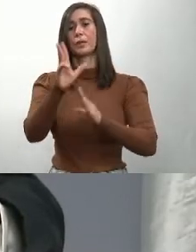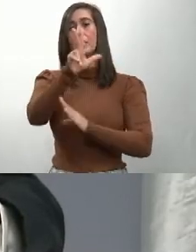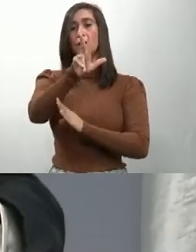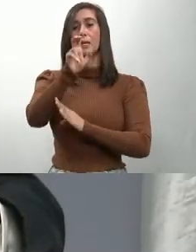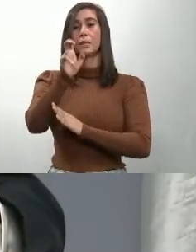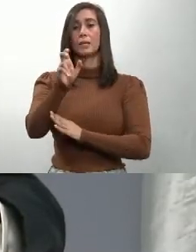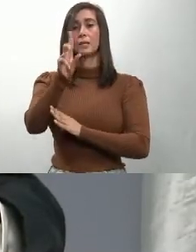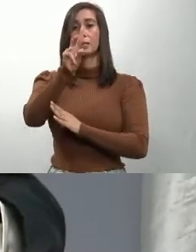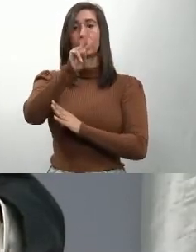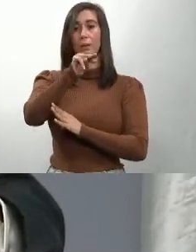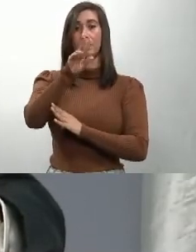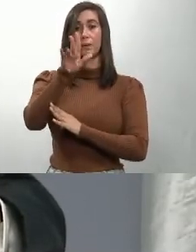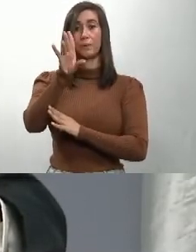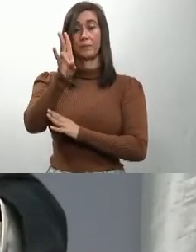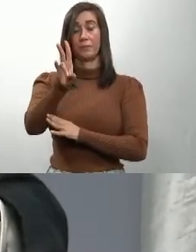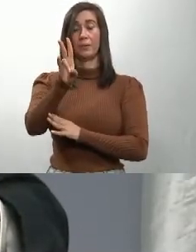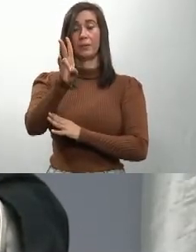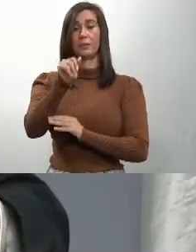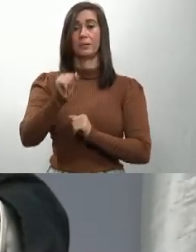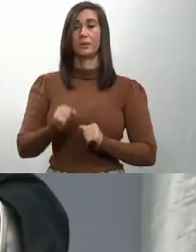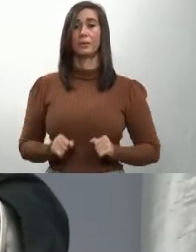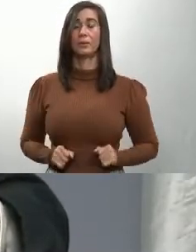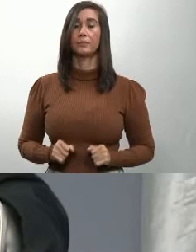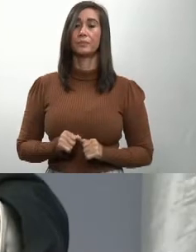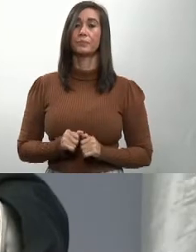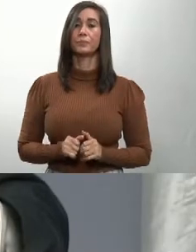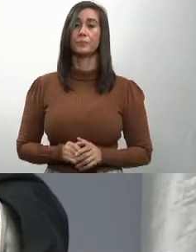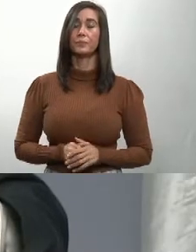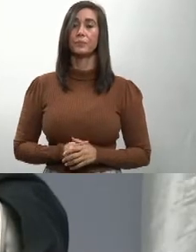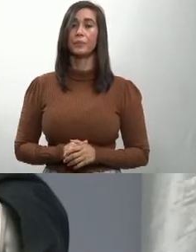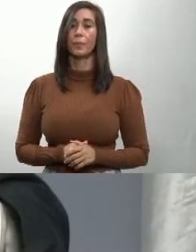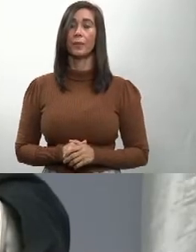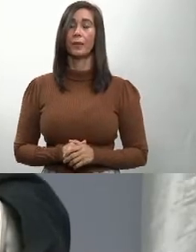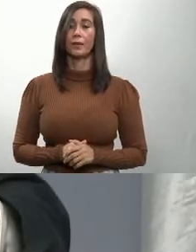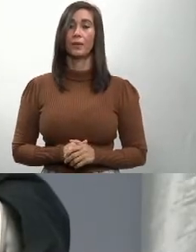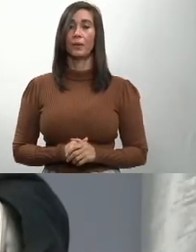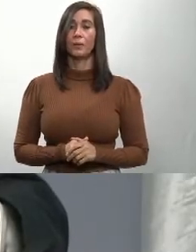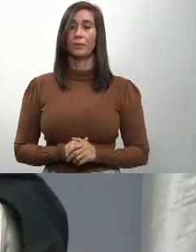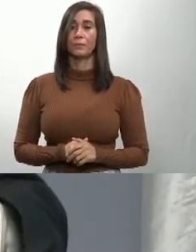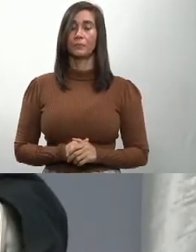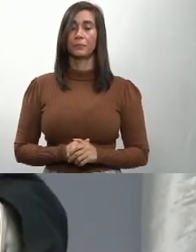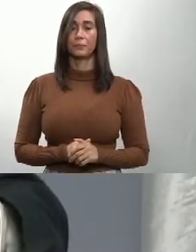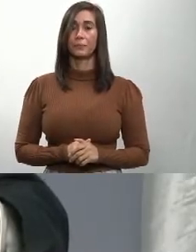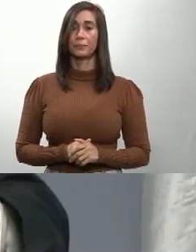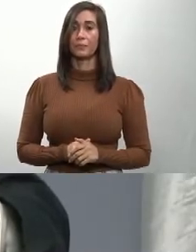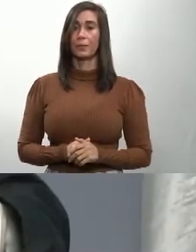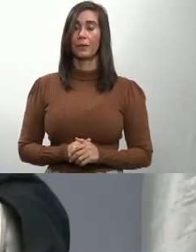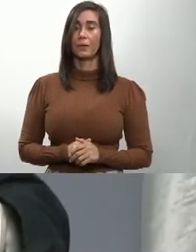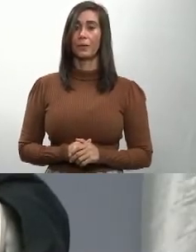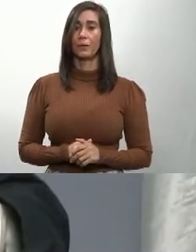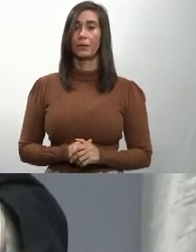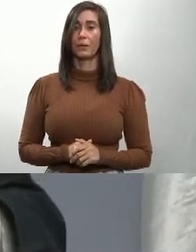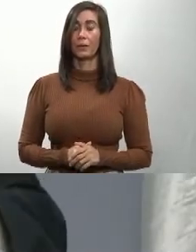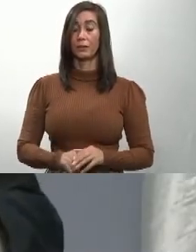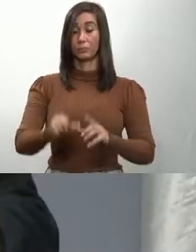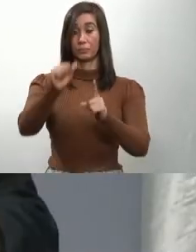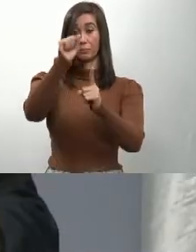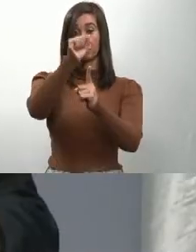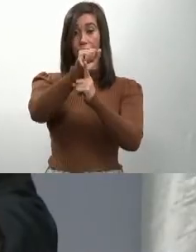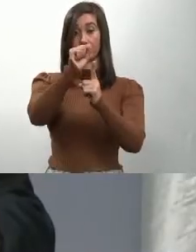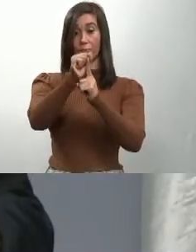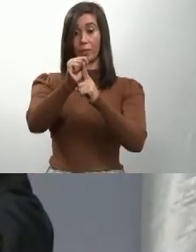327. En cuanto al sistema de vigilancia